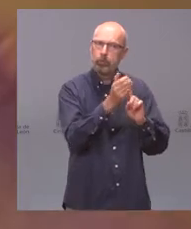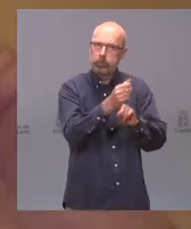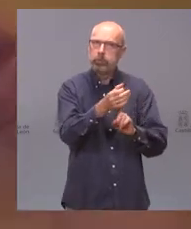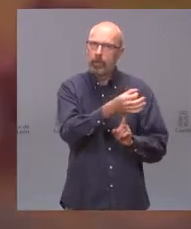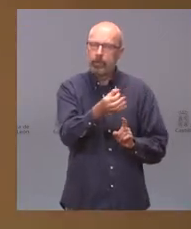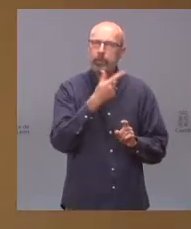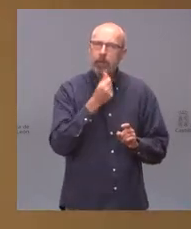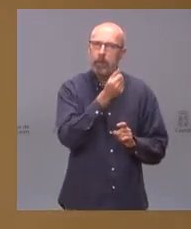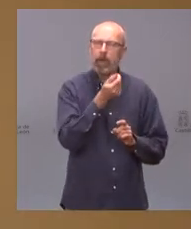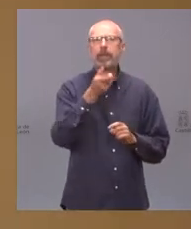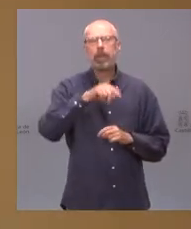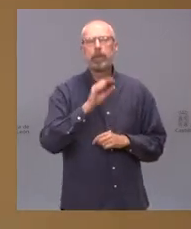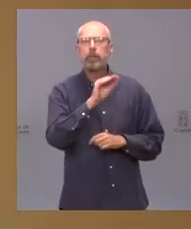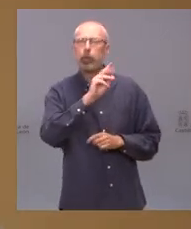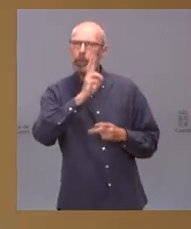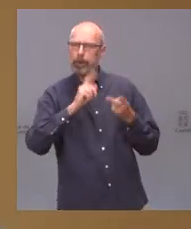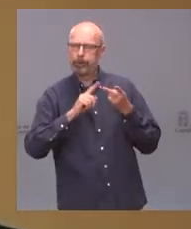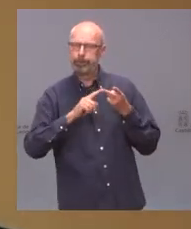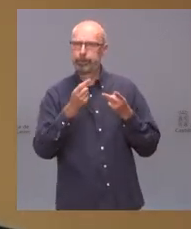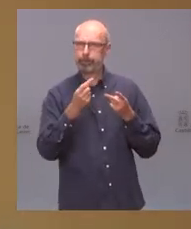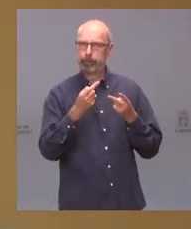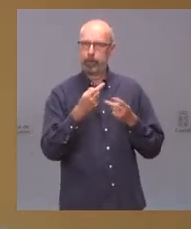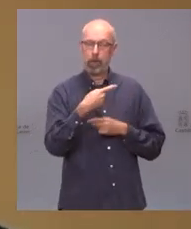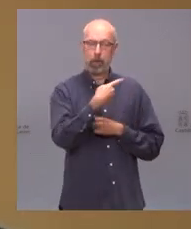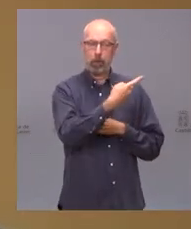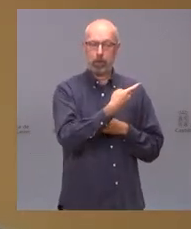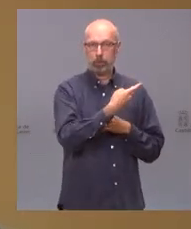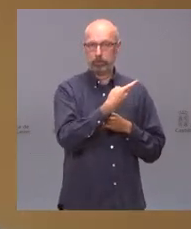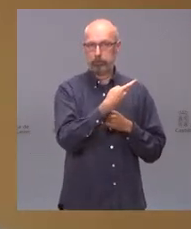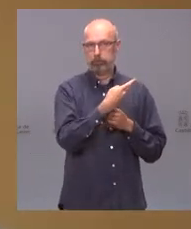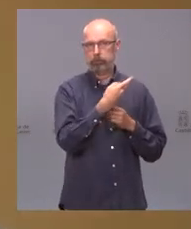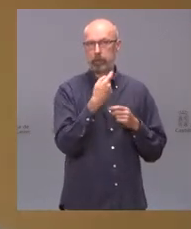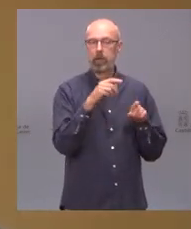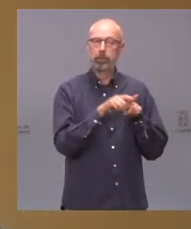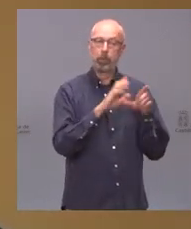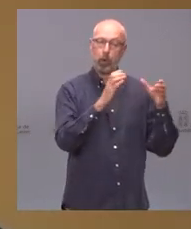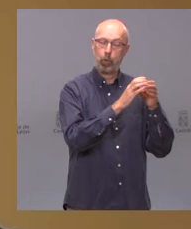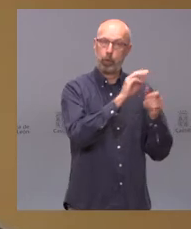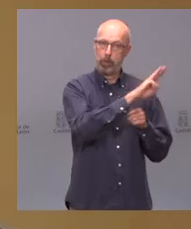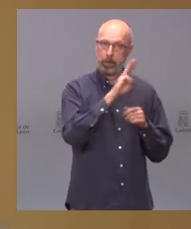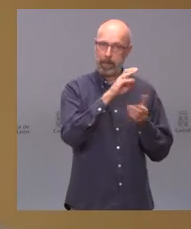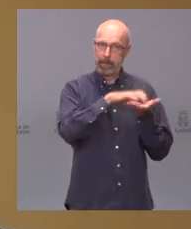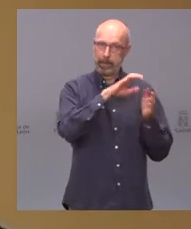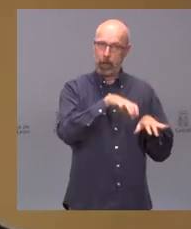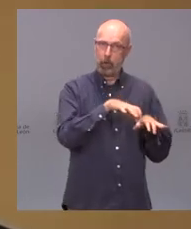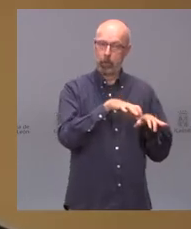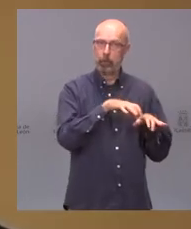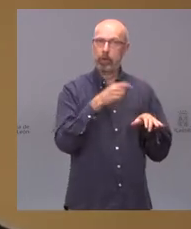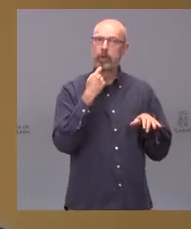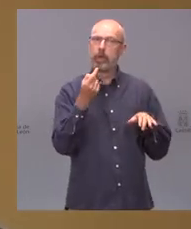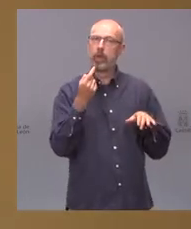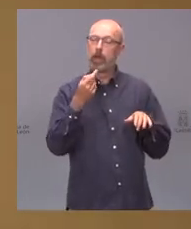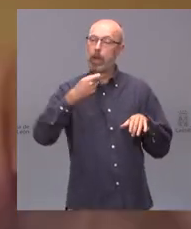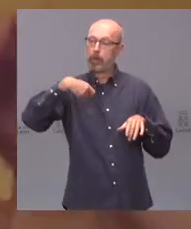sintonía del partido del partido popular de Castilla y León le hace temer a la presidenta de Ciudadanos que haya